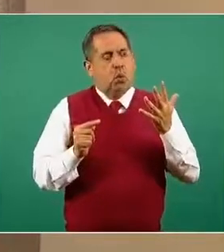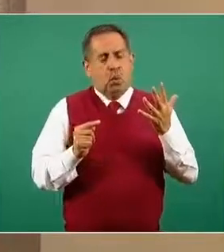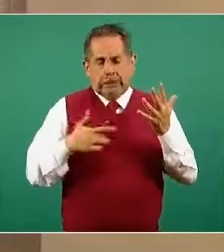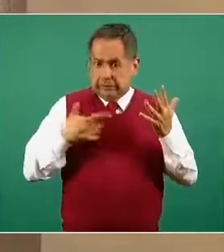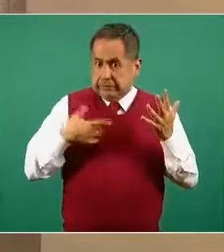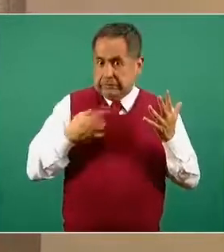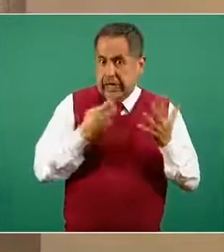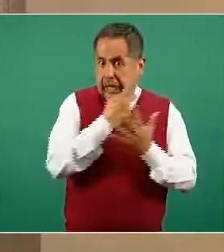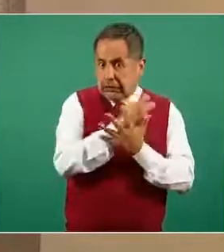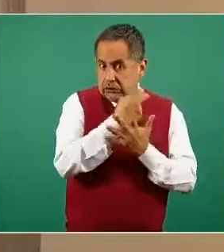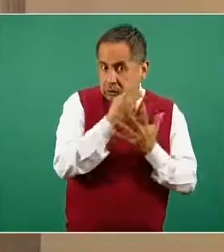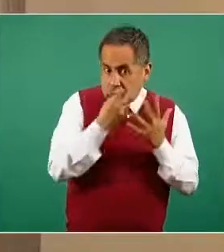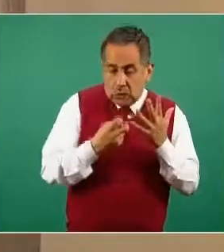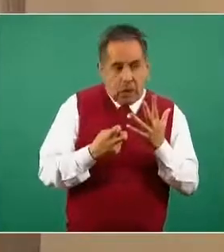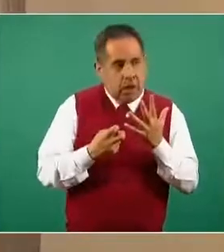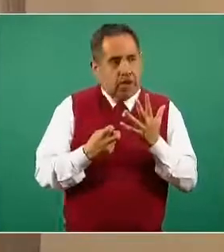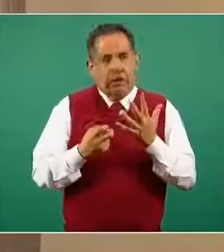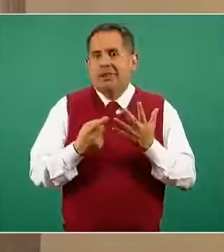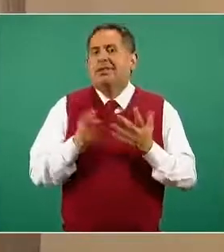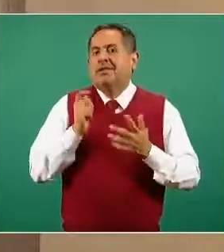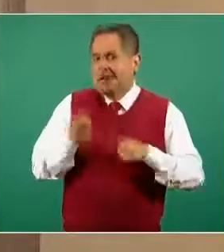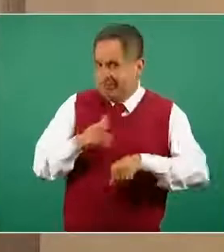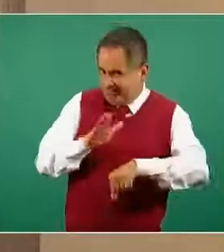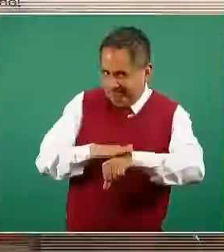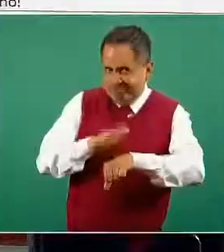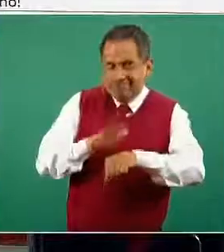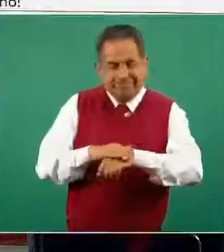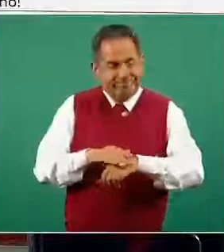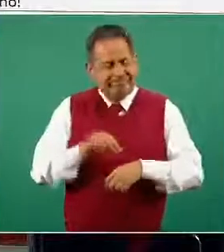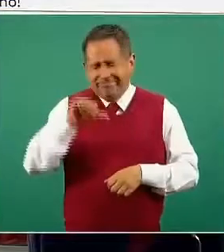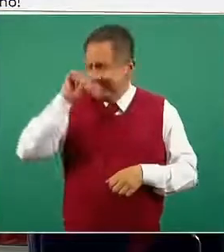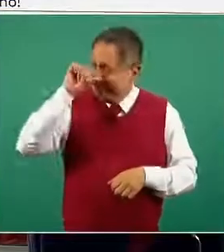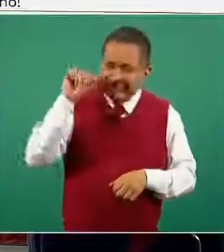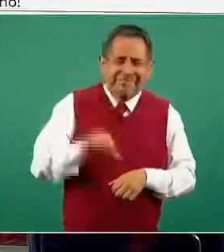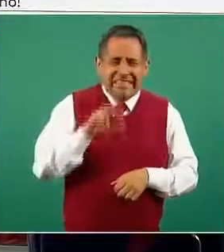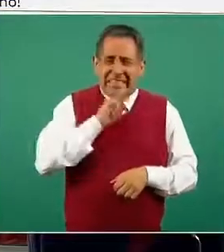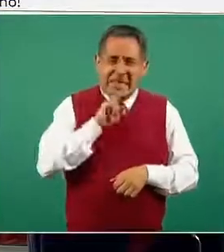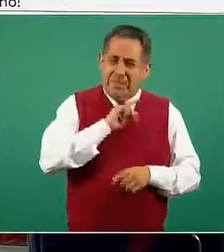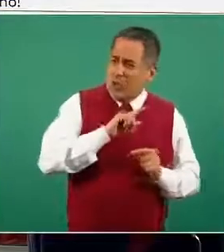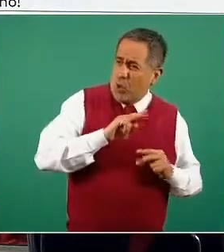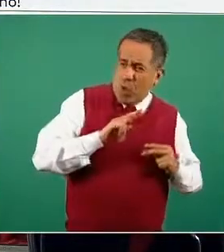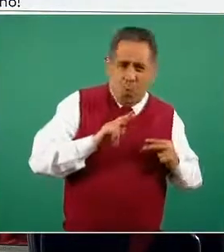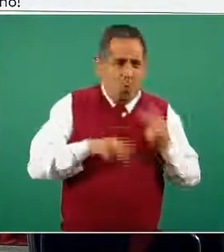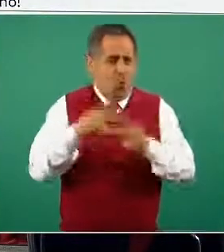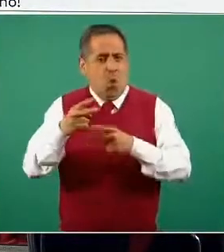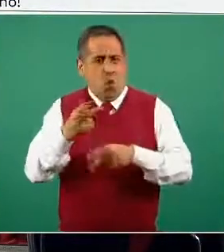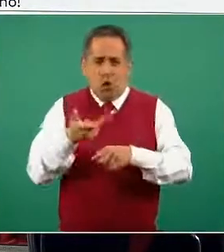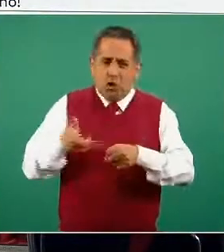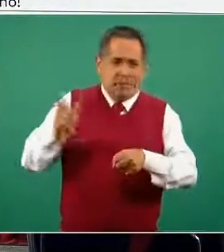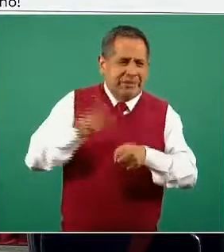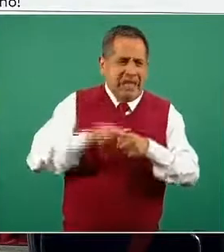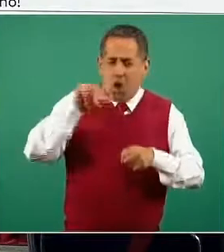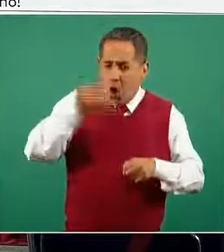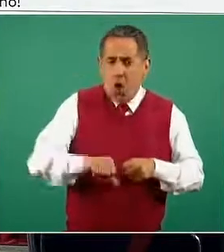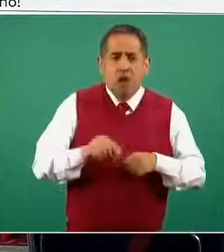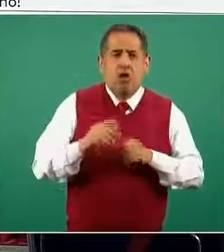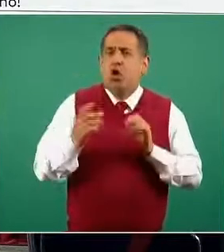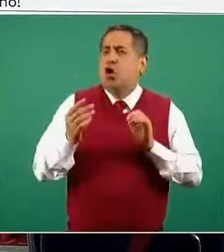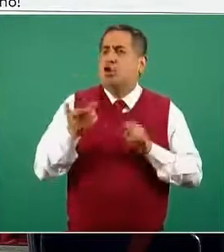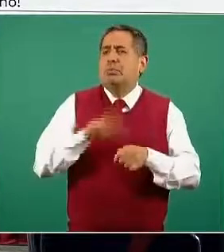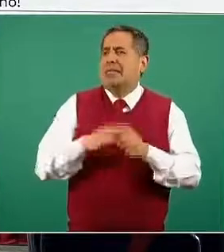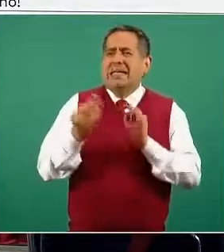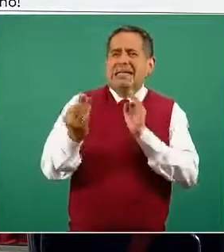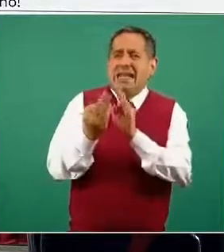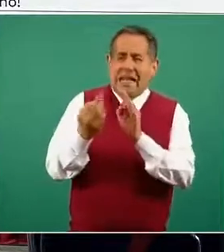de estas señales son señal de acudir de forma inmediata a los servicios de salud el que esté más cercano